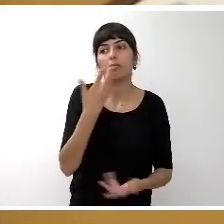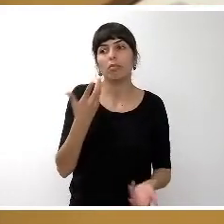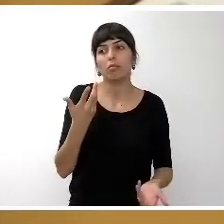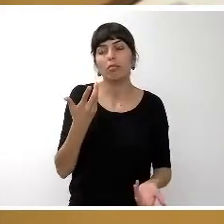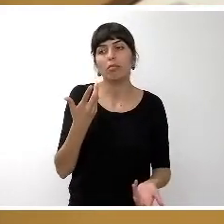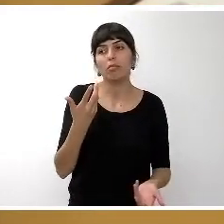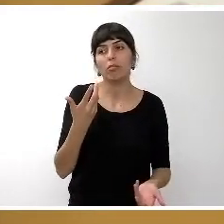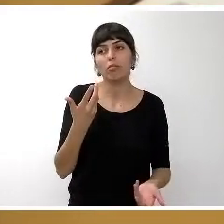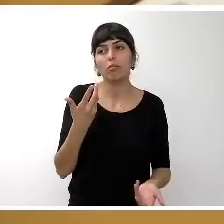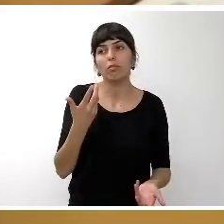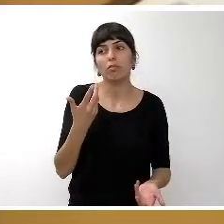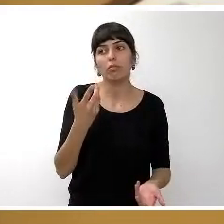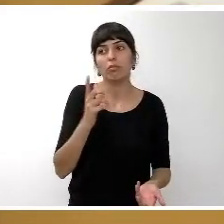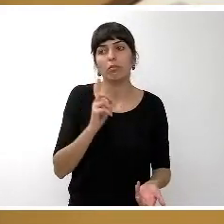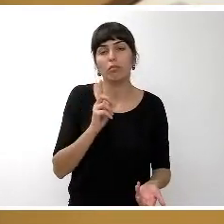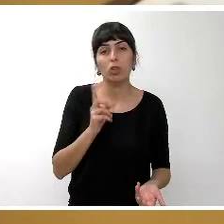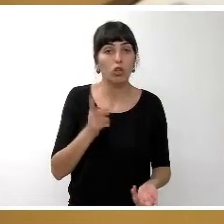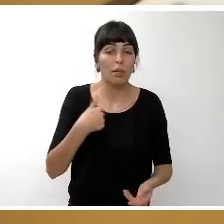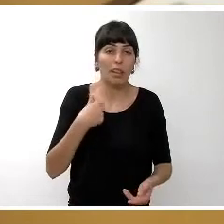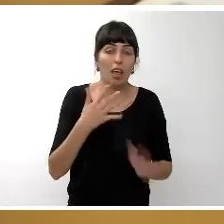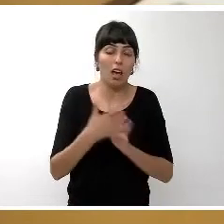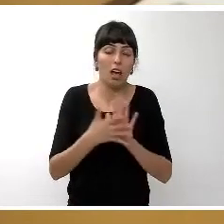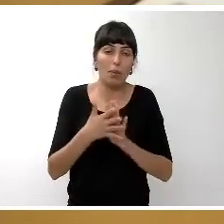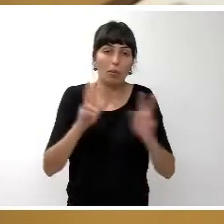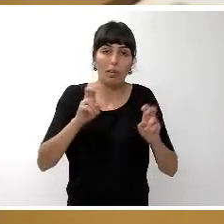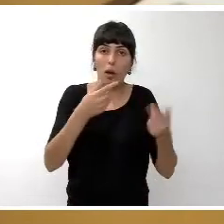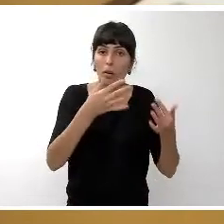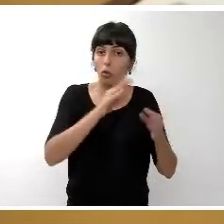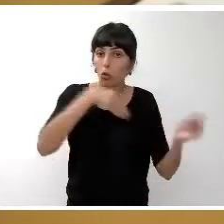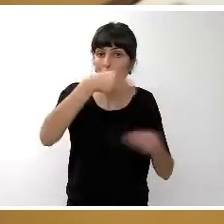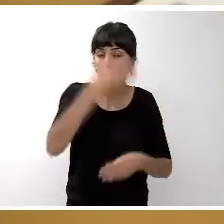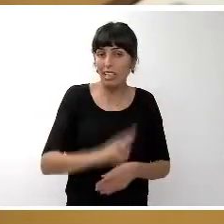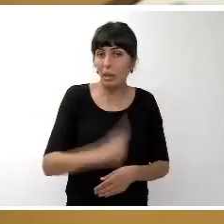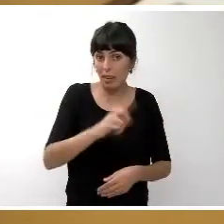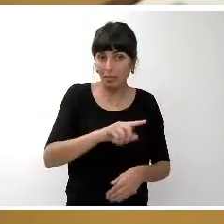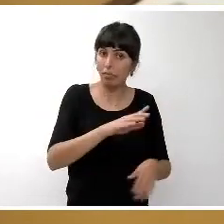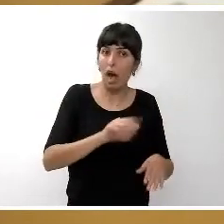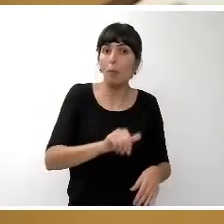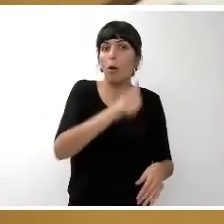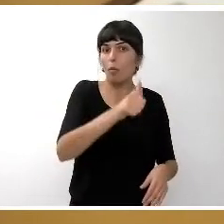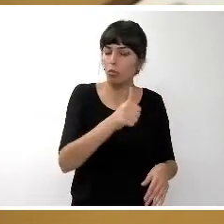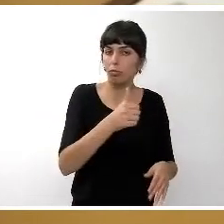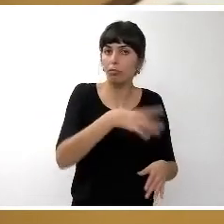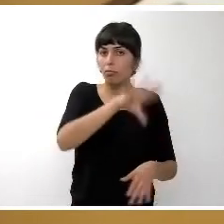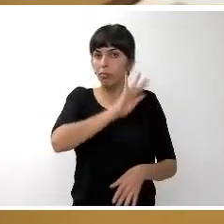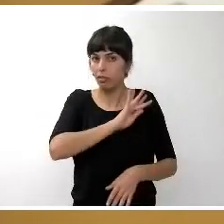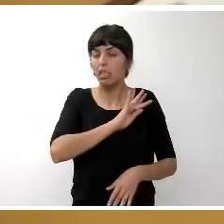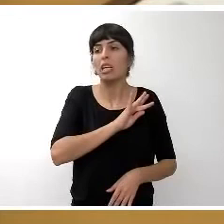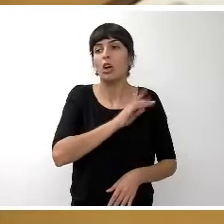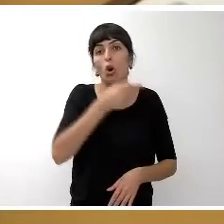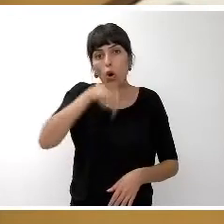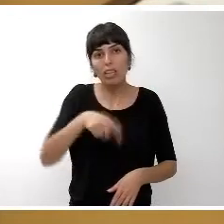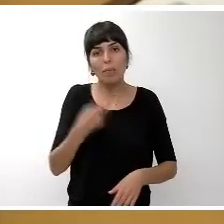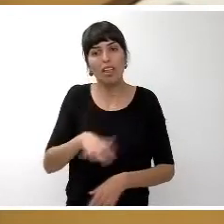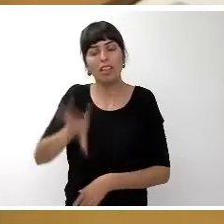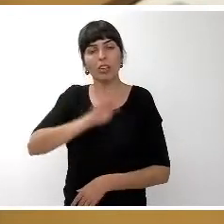aprobamos el documento más importante de cada ejercicio económico hoy se tomará la decisión desde mi punto